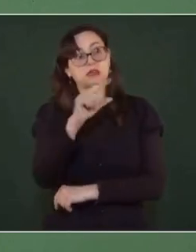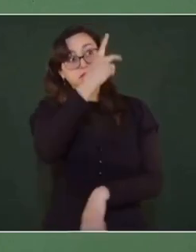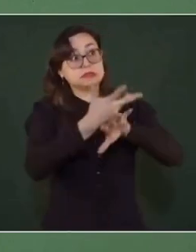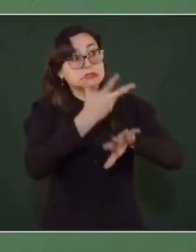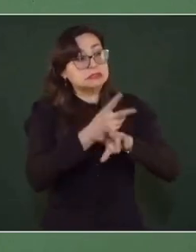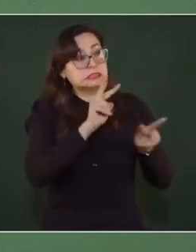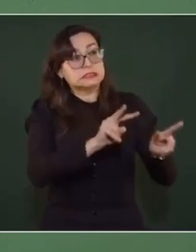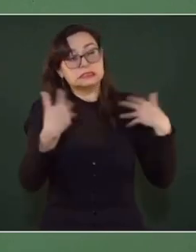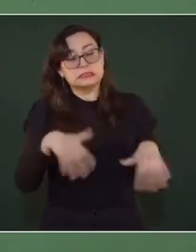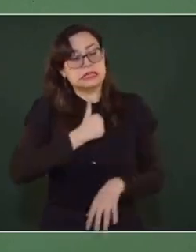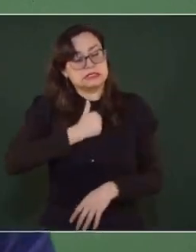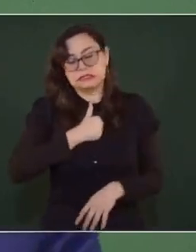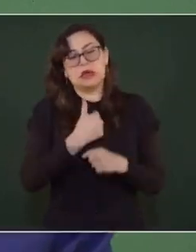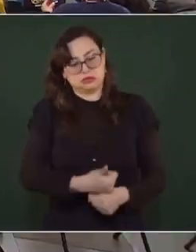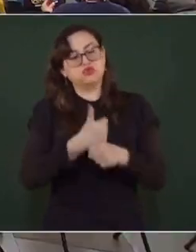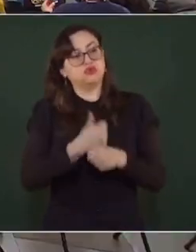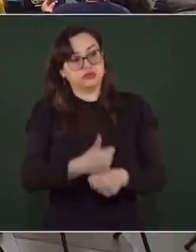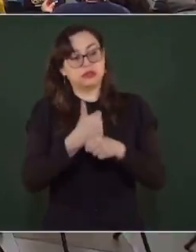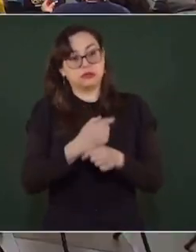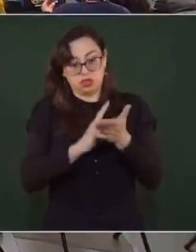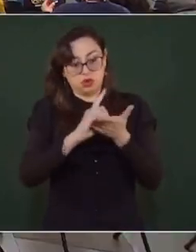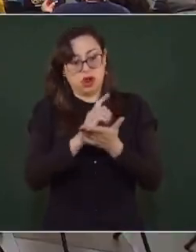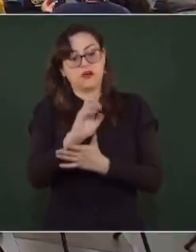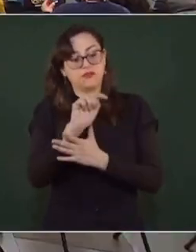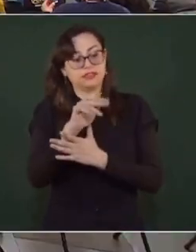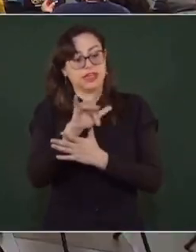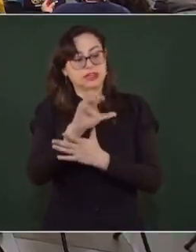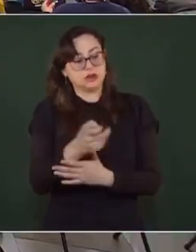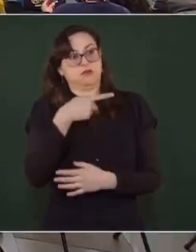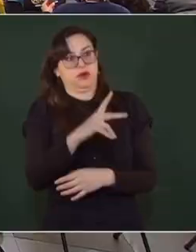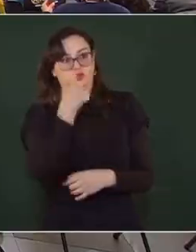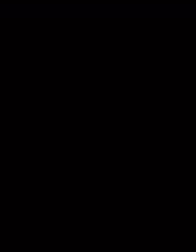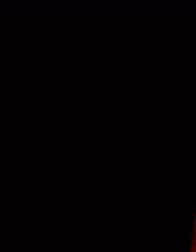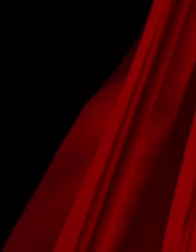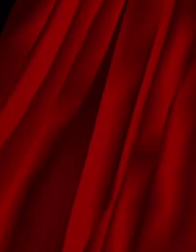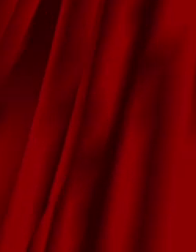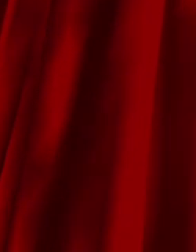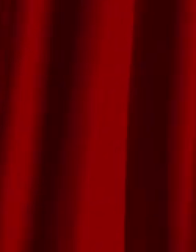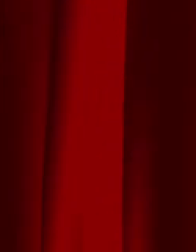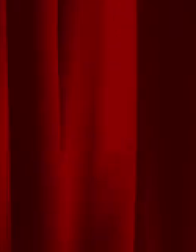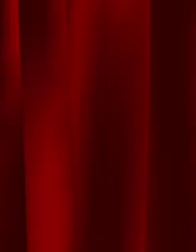atienden ellos el problema? ¿Por qué ellos no combaten la distribución de fentanilo en Estados Unidos?